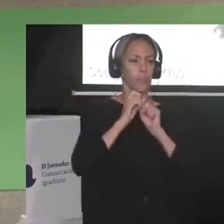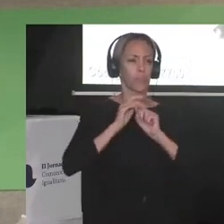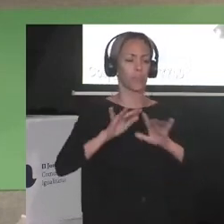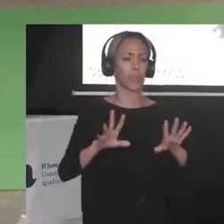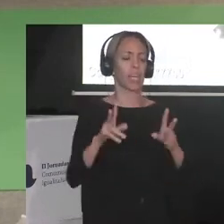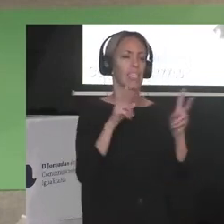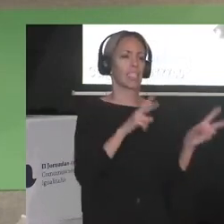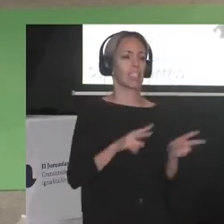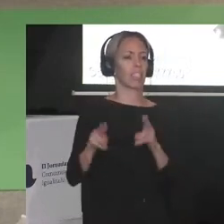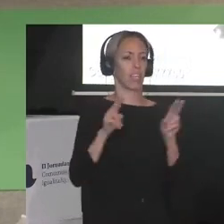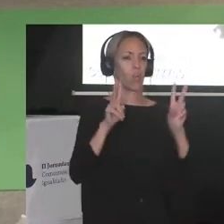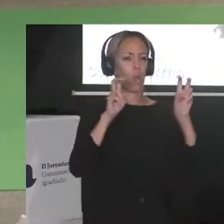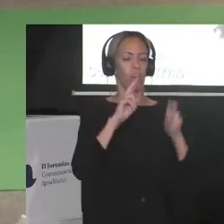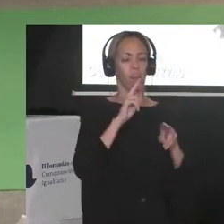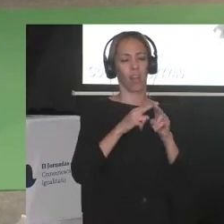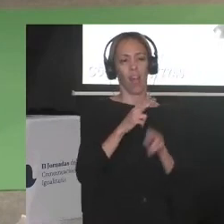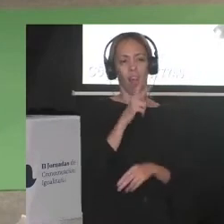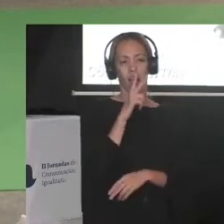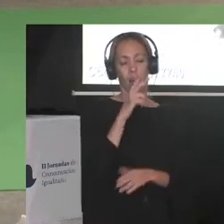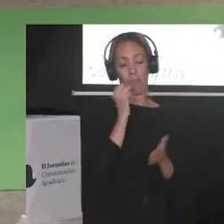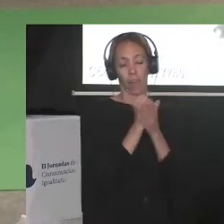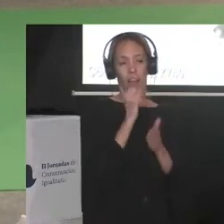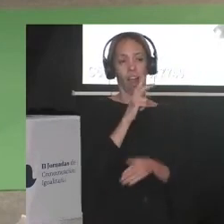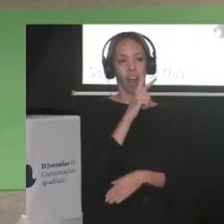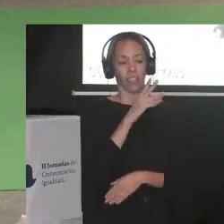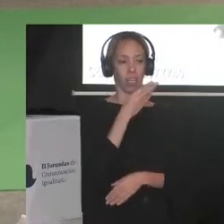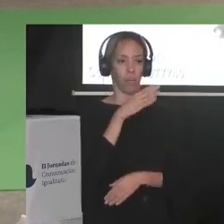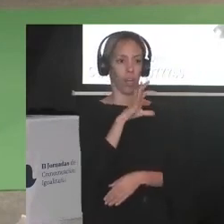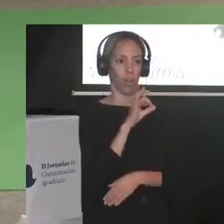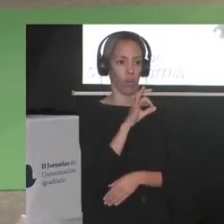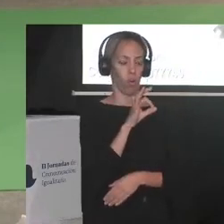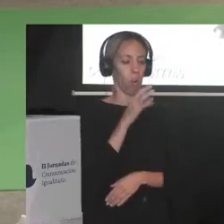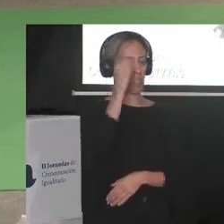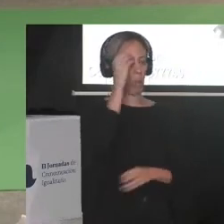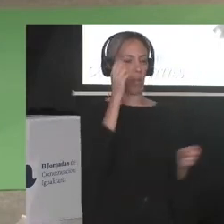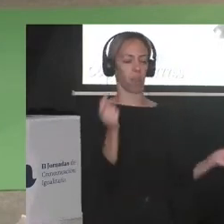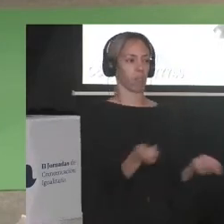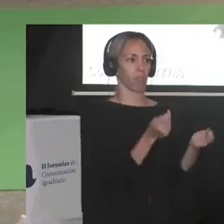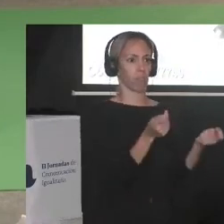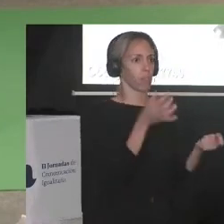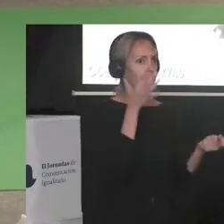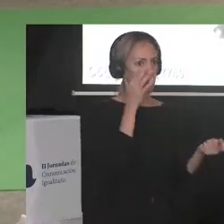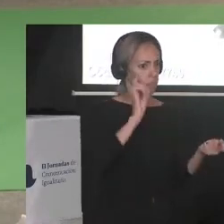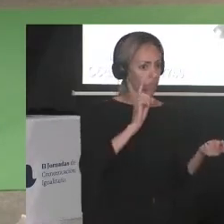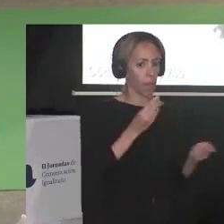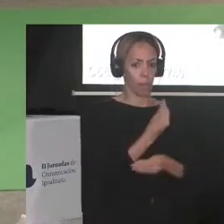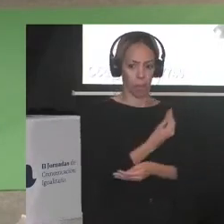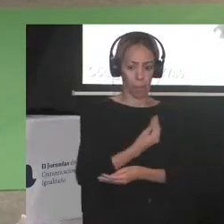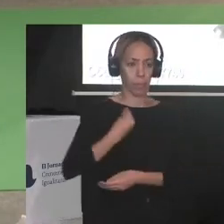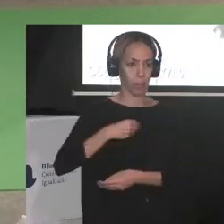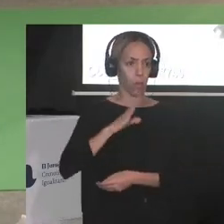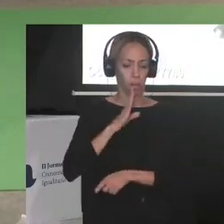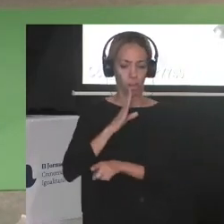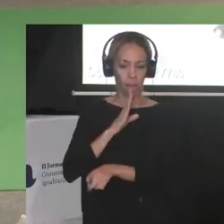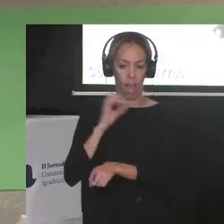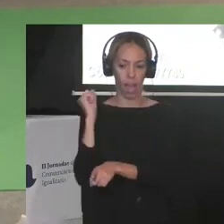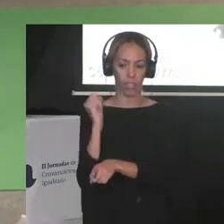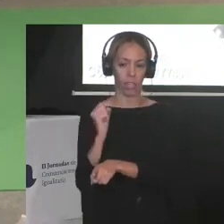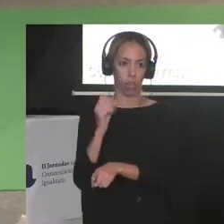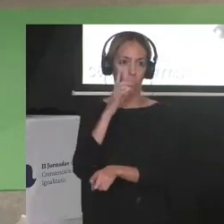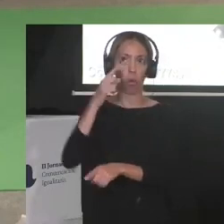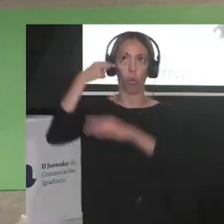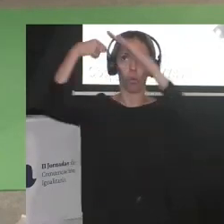serie de HBO pero luego se confirmó que eran esos bebés los asesinados los de los